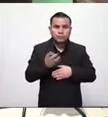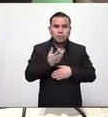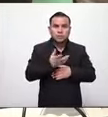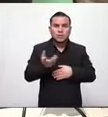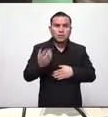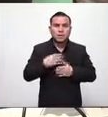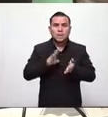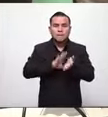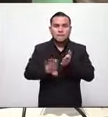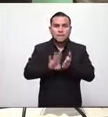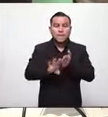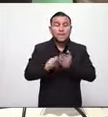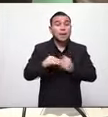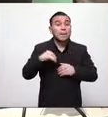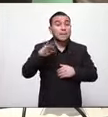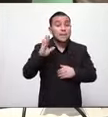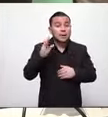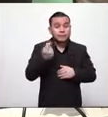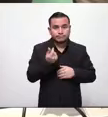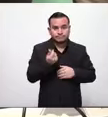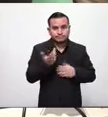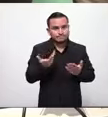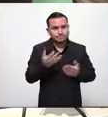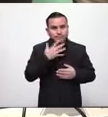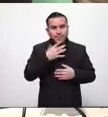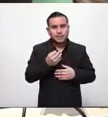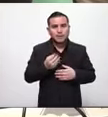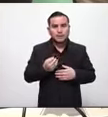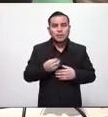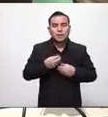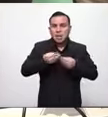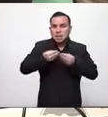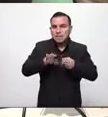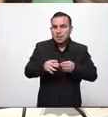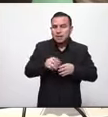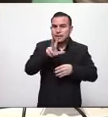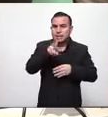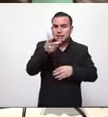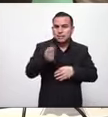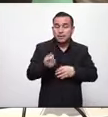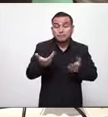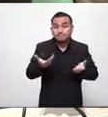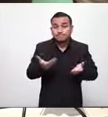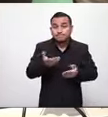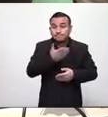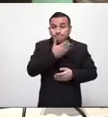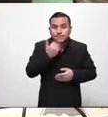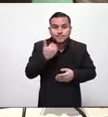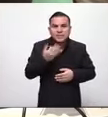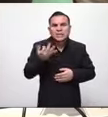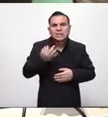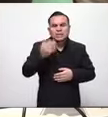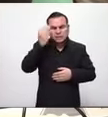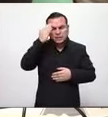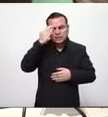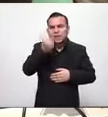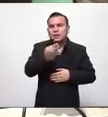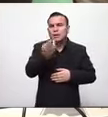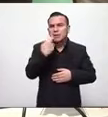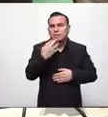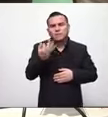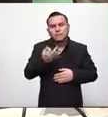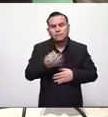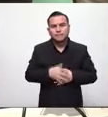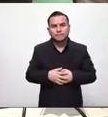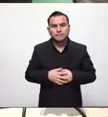el subsidio para los transportistas porque han tenido pérdidas en los últimos tres meses y que no van a dar no pueden continuar así